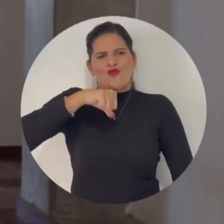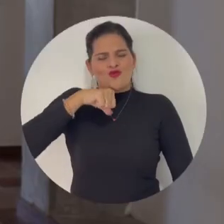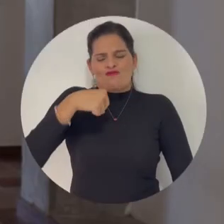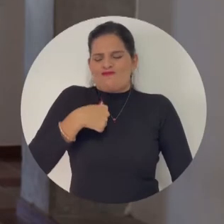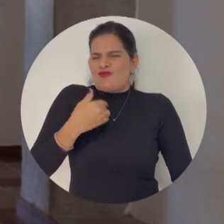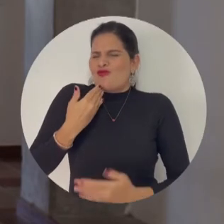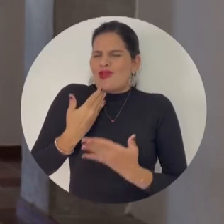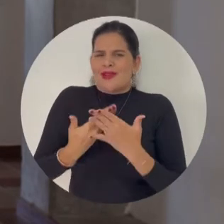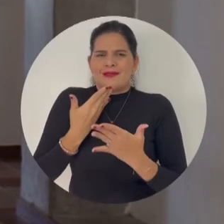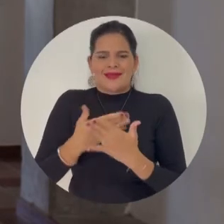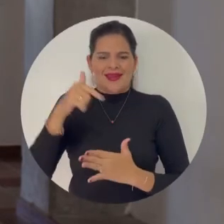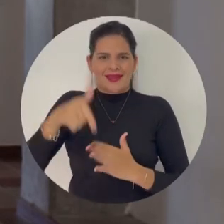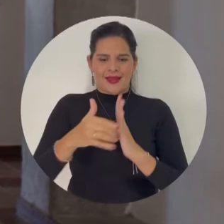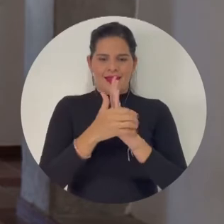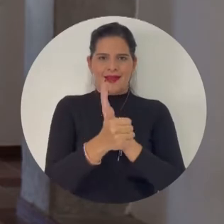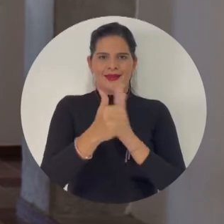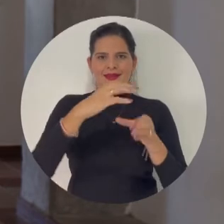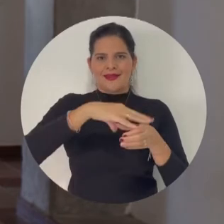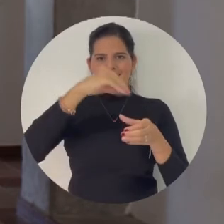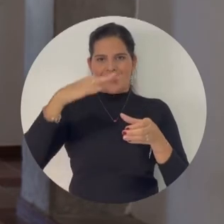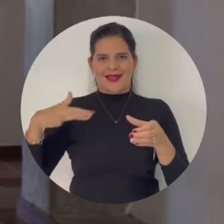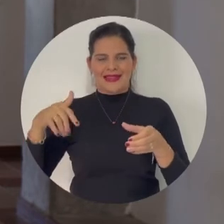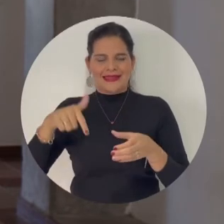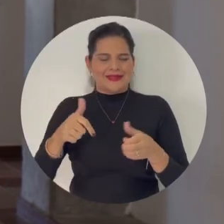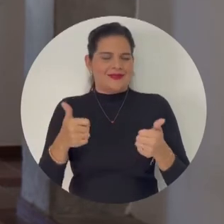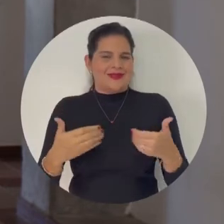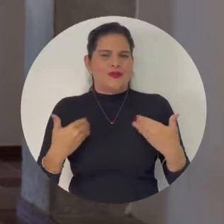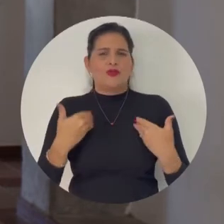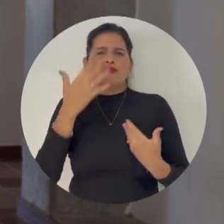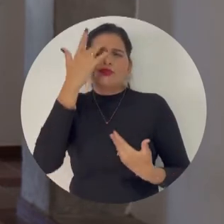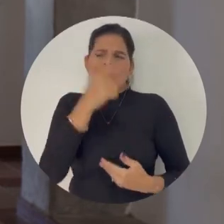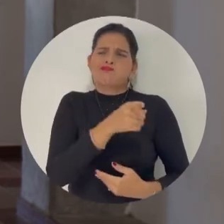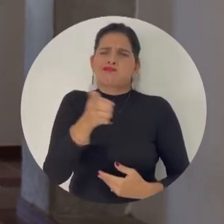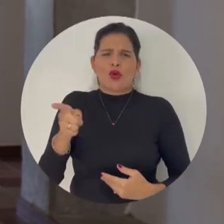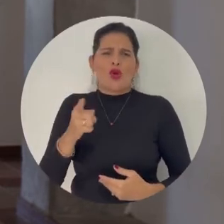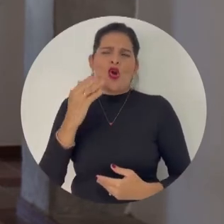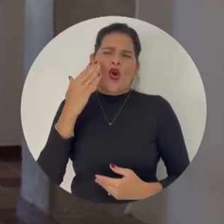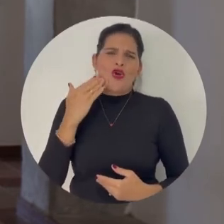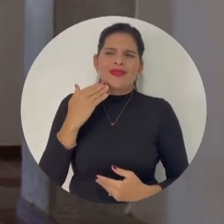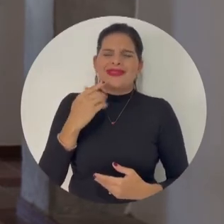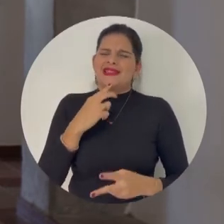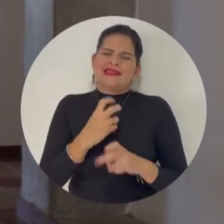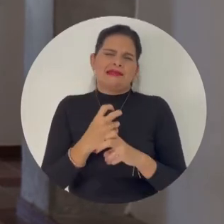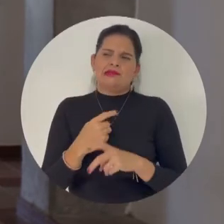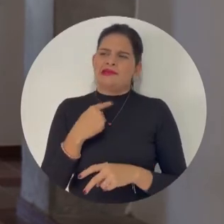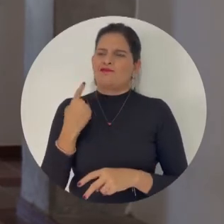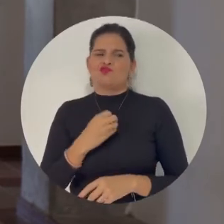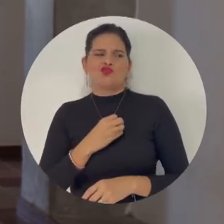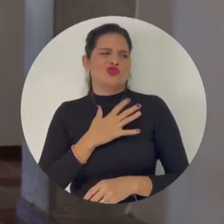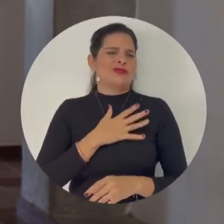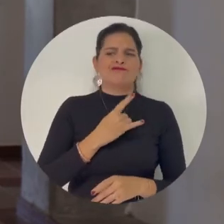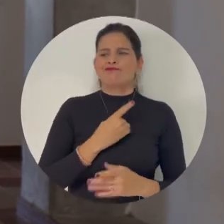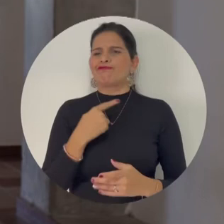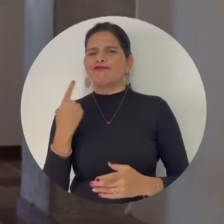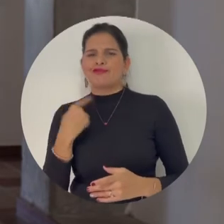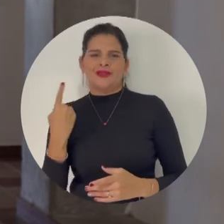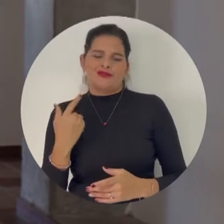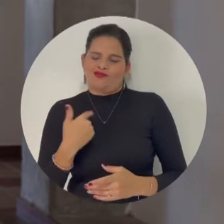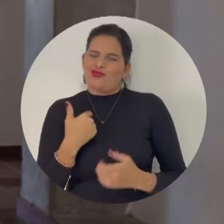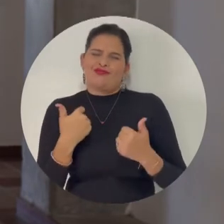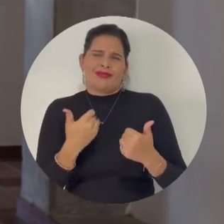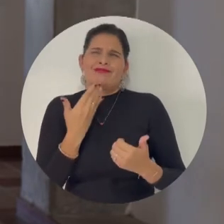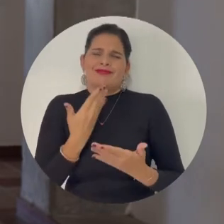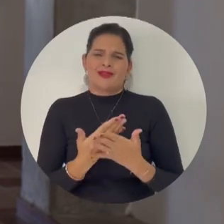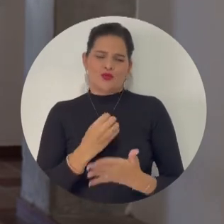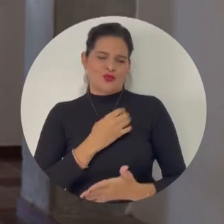Orgullosamente agradecida con este programa de talento, porque cuántos jóvenes no desearían estar hoy aquí, en